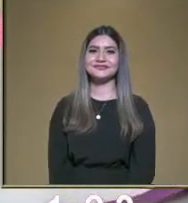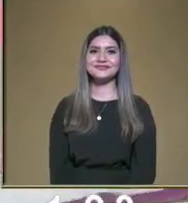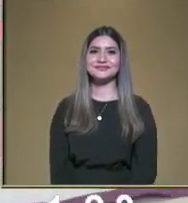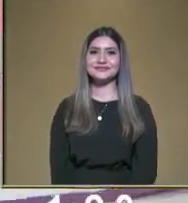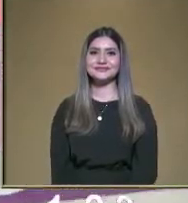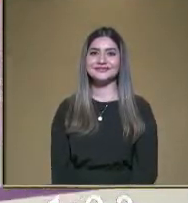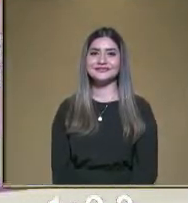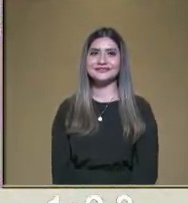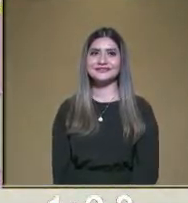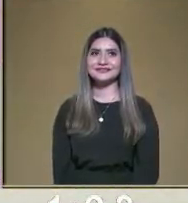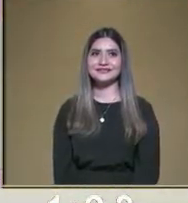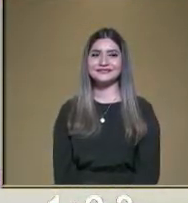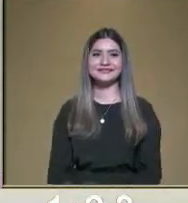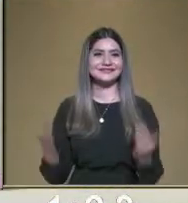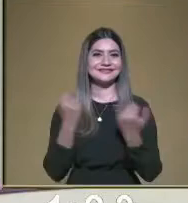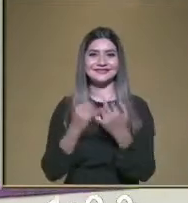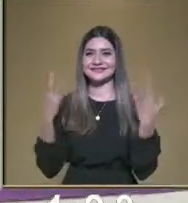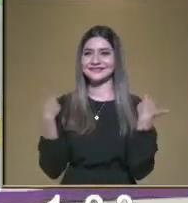maestra.